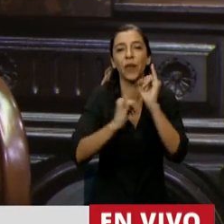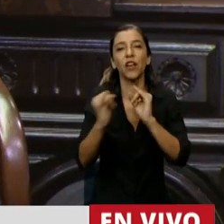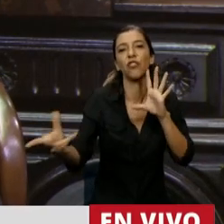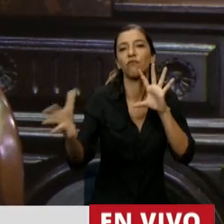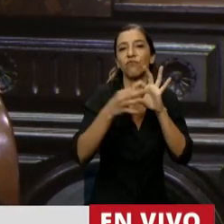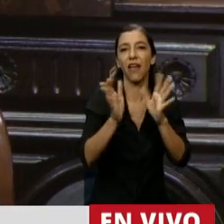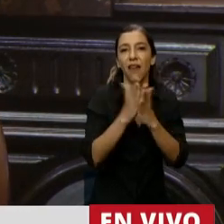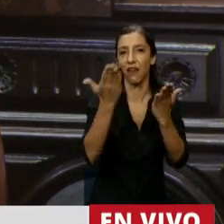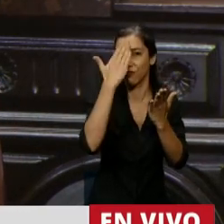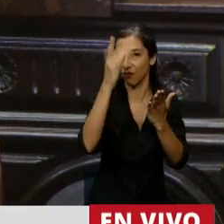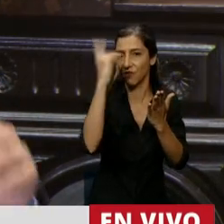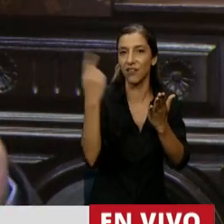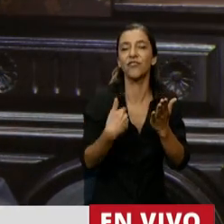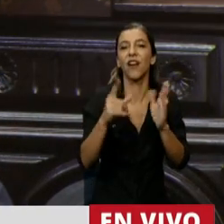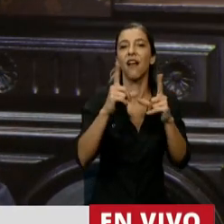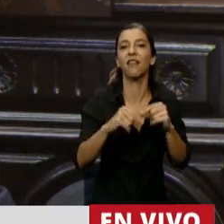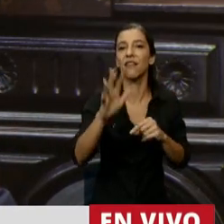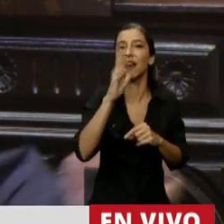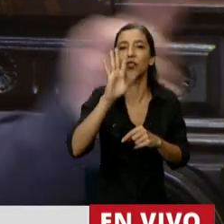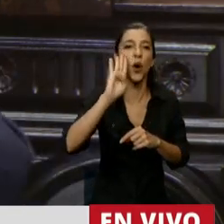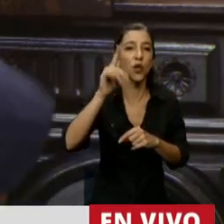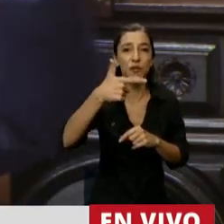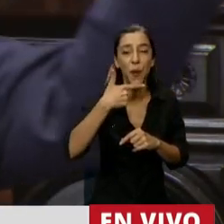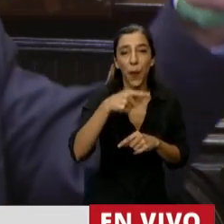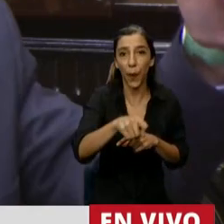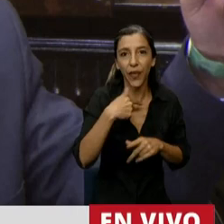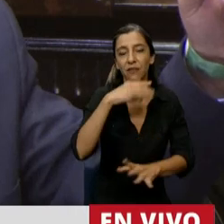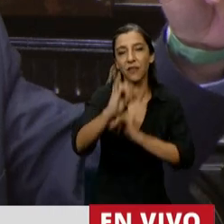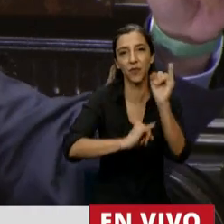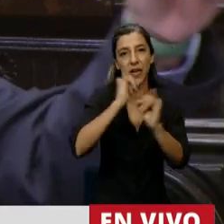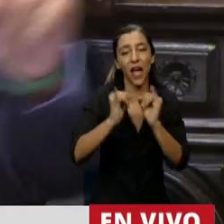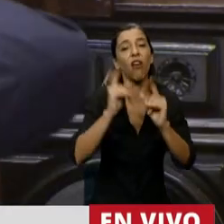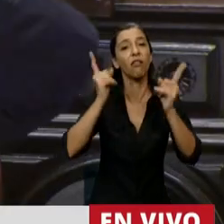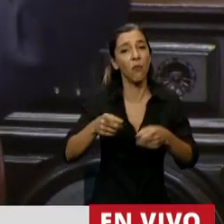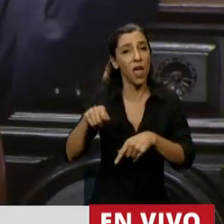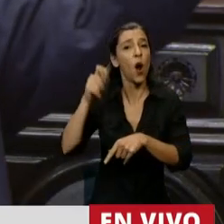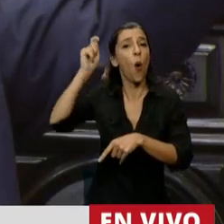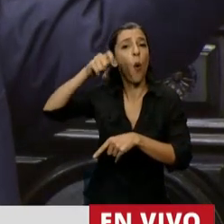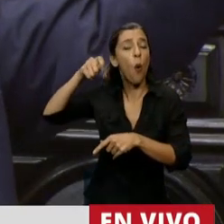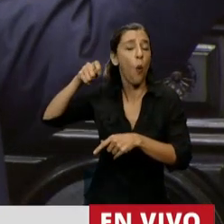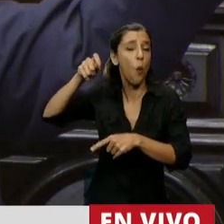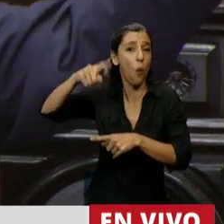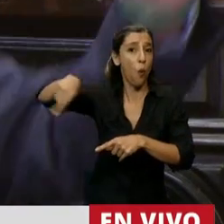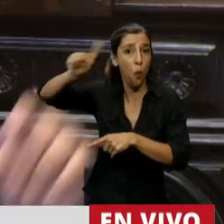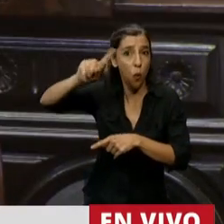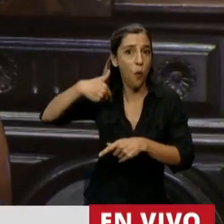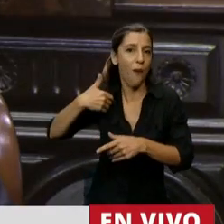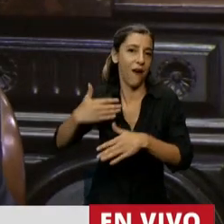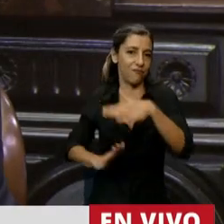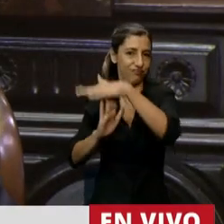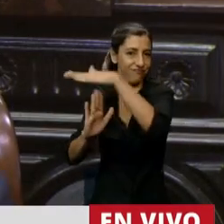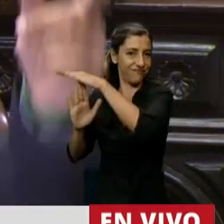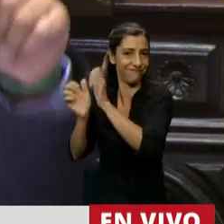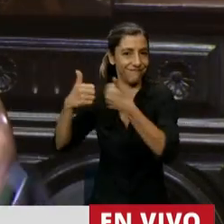de la Constitución Nacional y la movilidad y todos los fallos que han dado las Cortes Supremas a lo largo de las